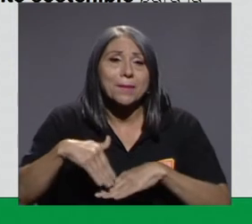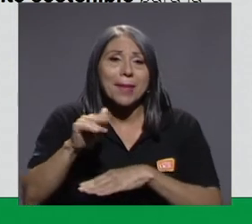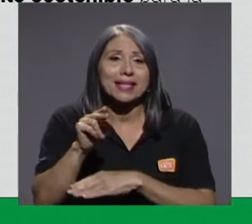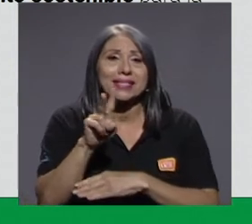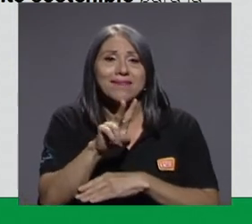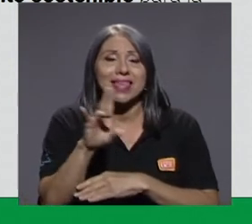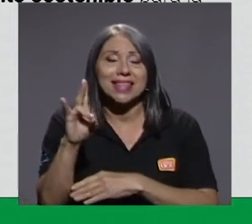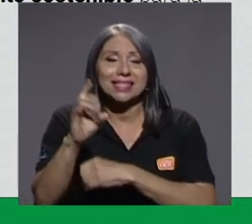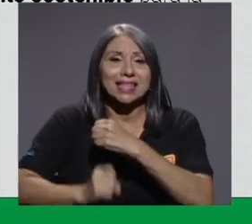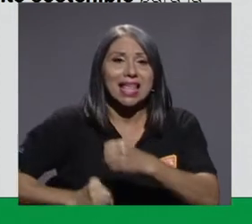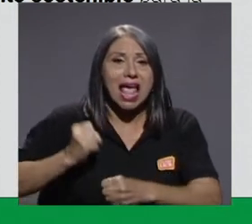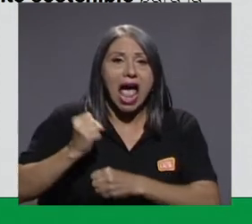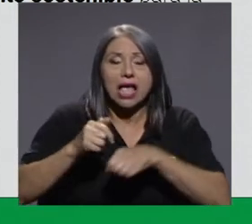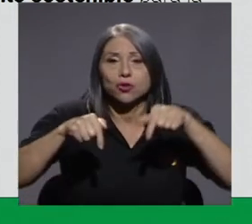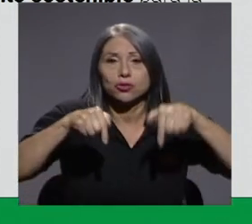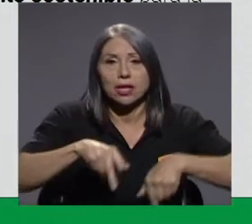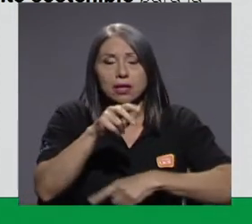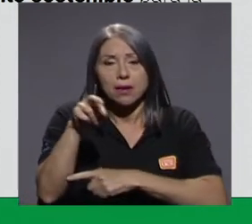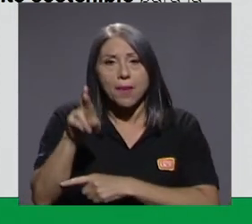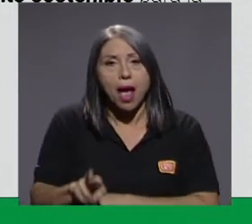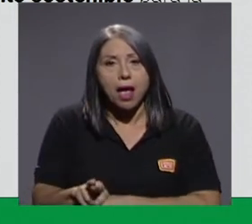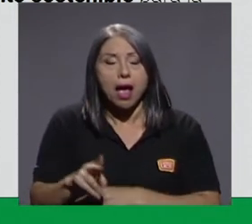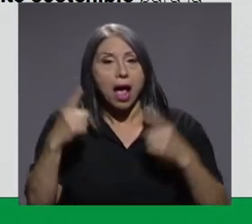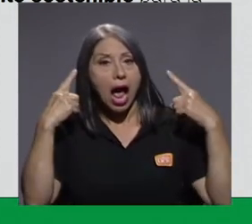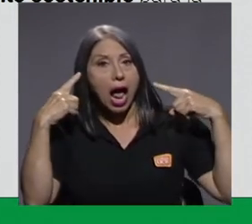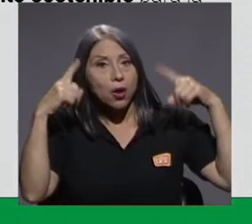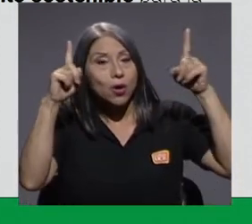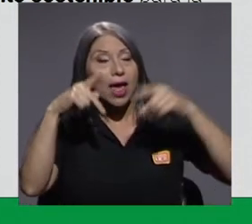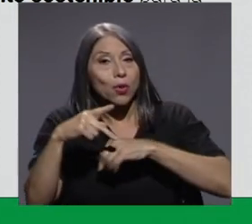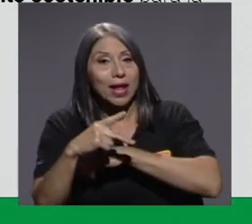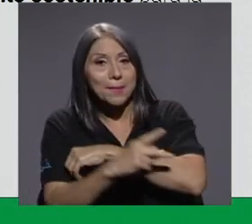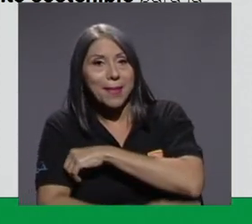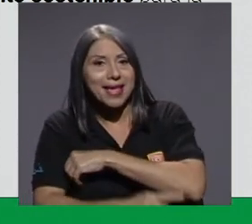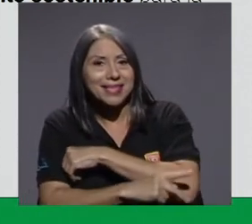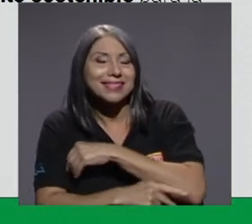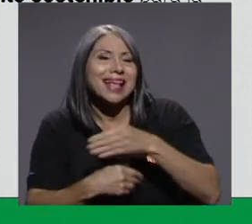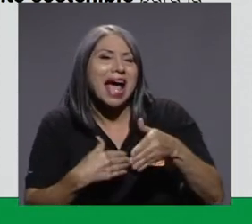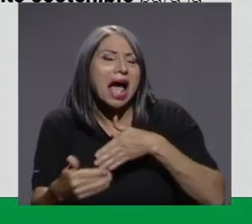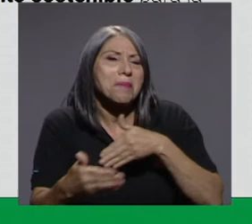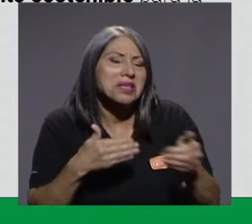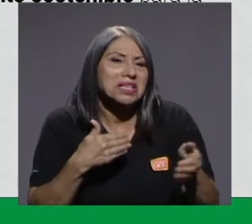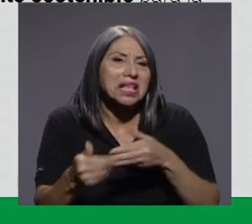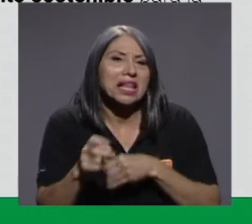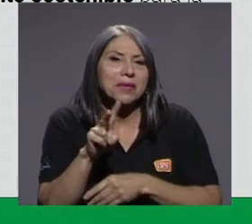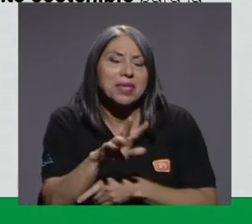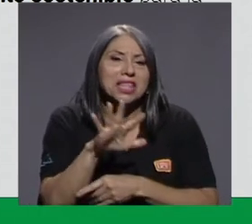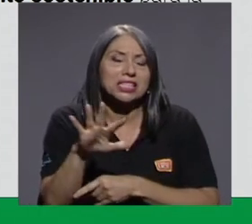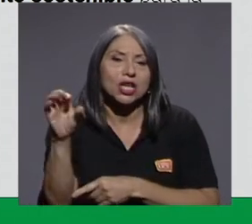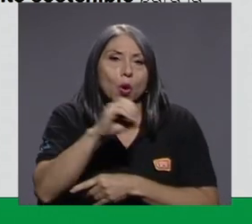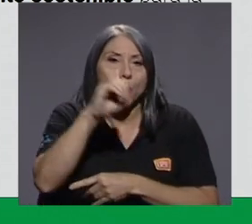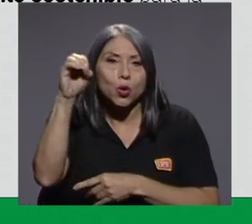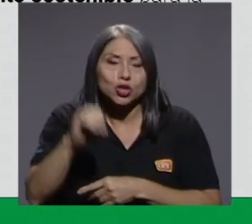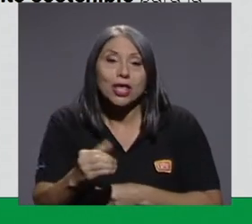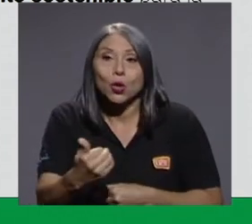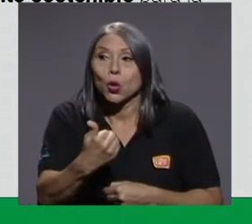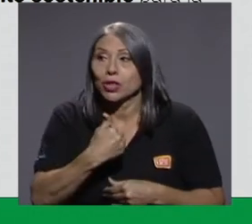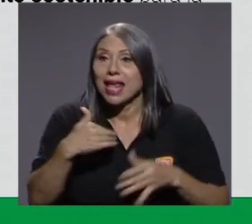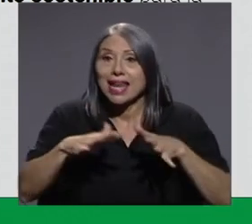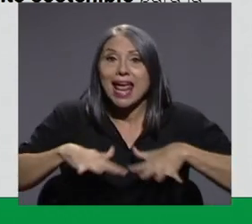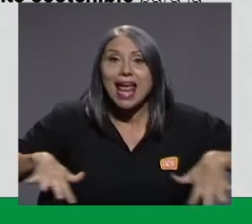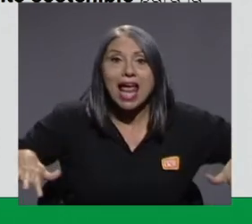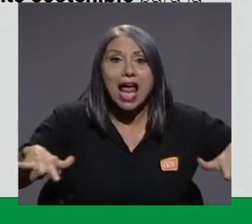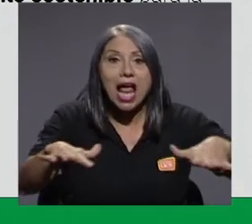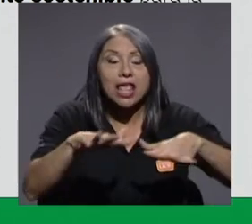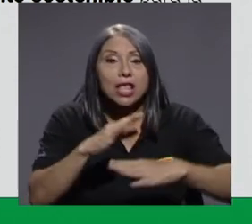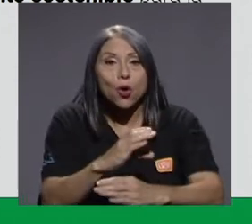en el país y que ha logrado que el país, pese a que tiene 25% del territorio en áreas de conservación, ha